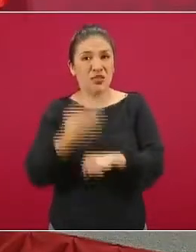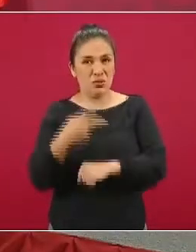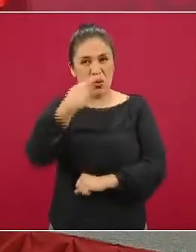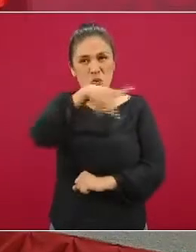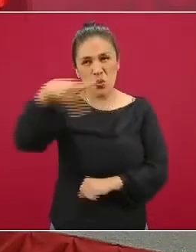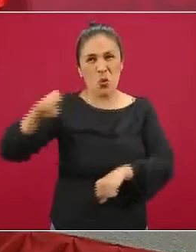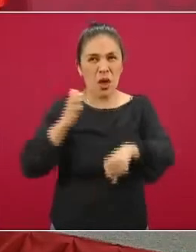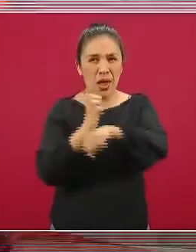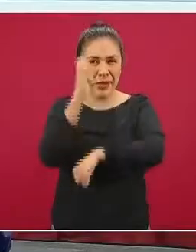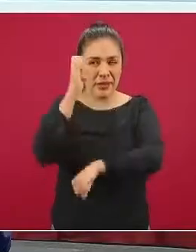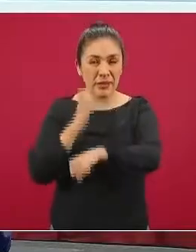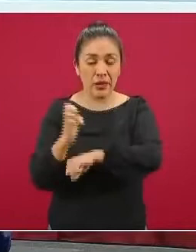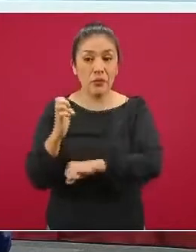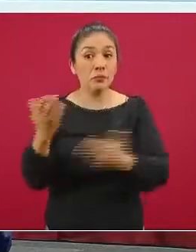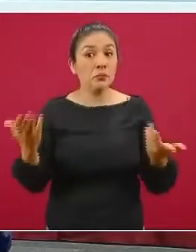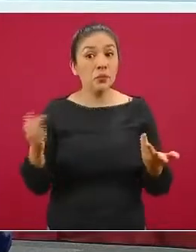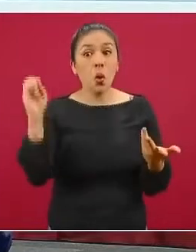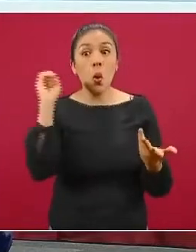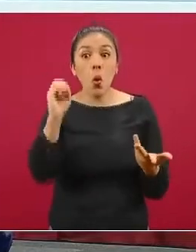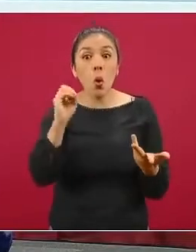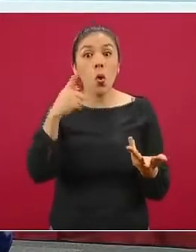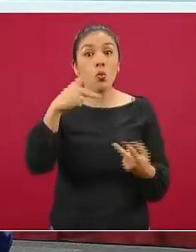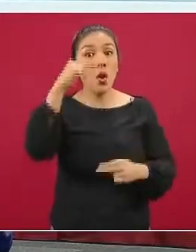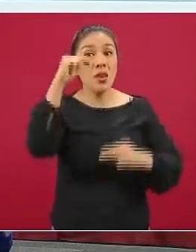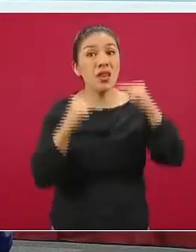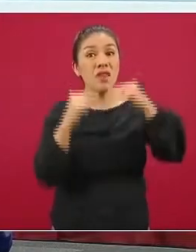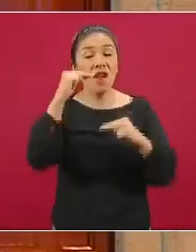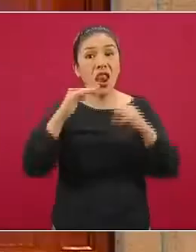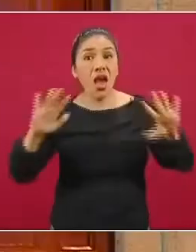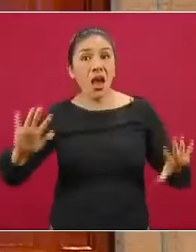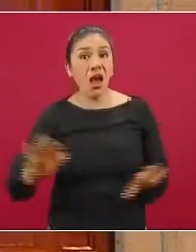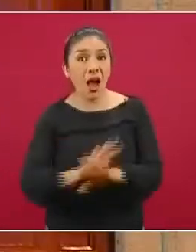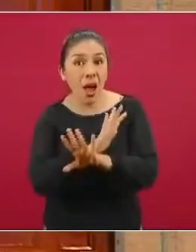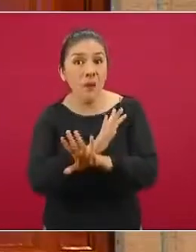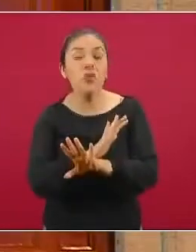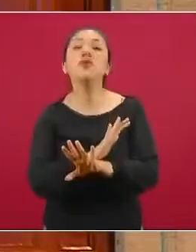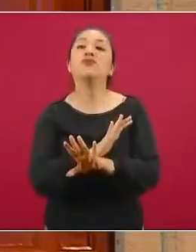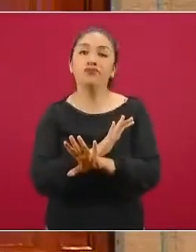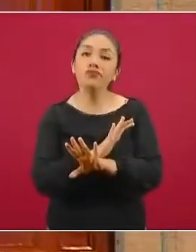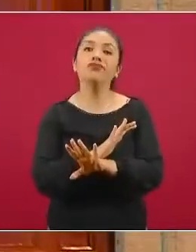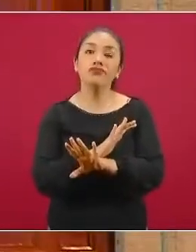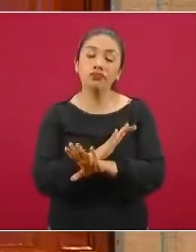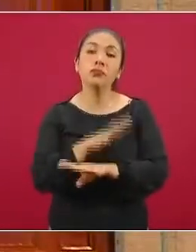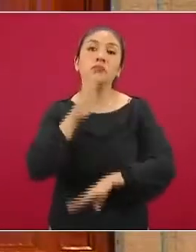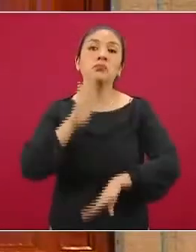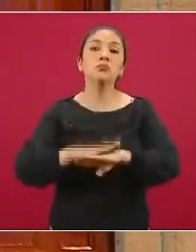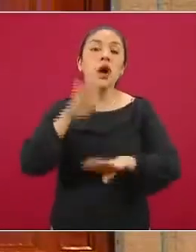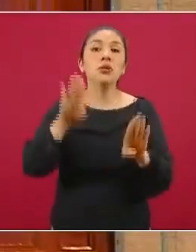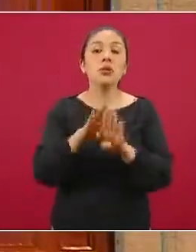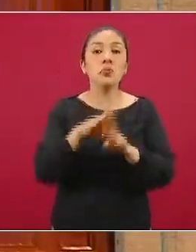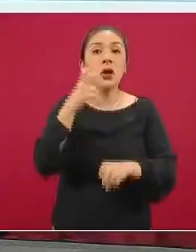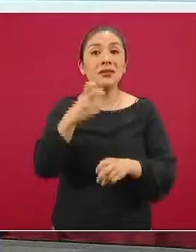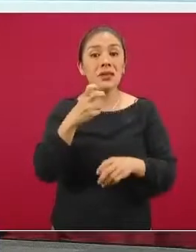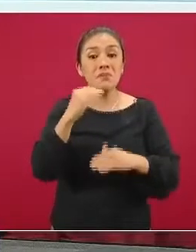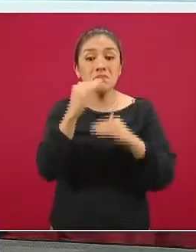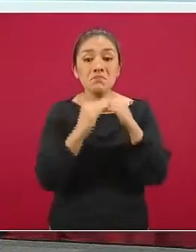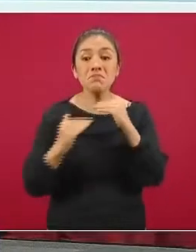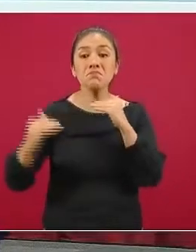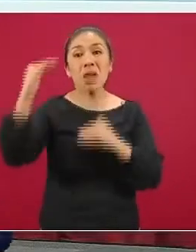Pero en el caso que su nivel de riesgo haya cambiado y específicamente en el caso de que este se haya